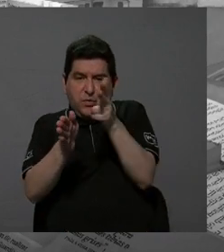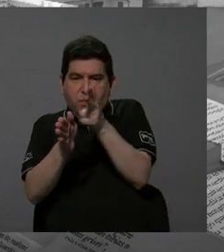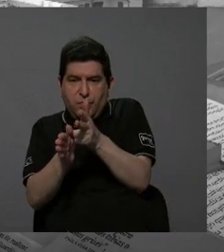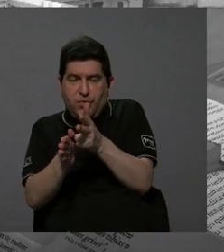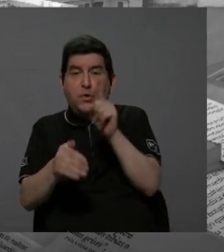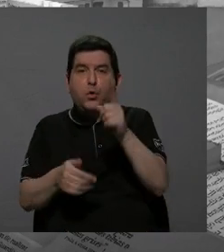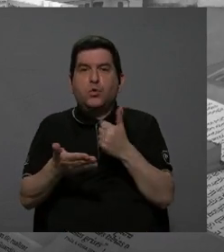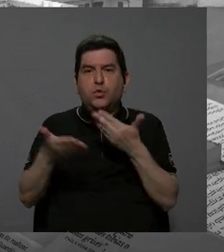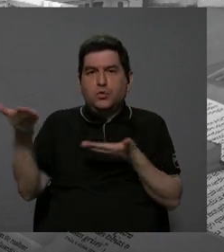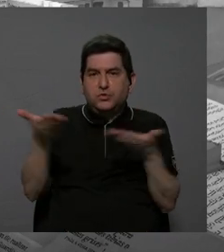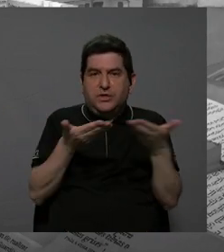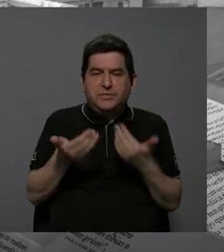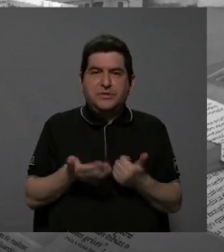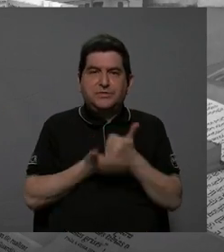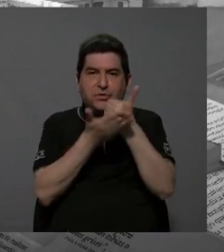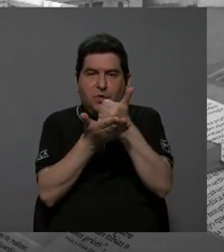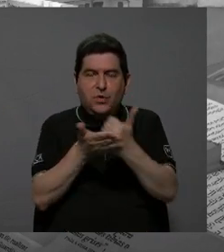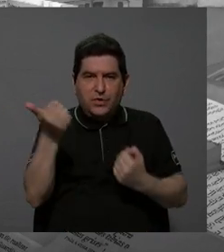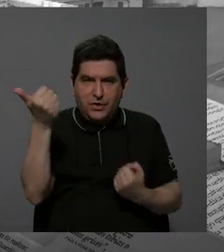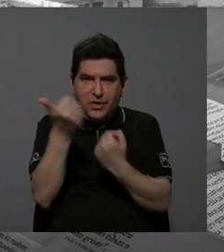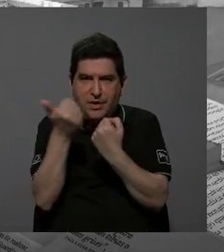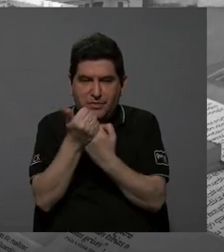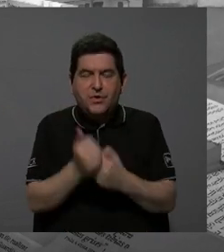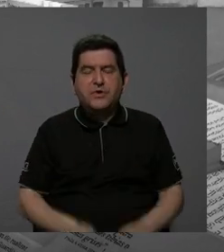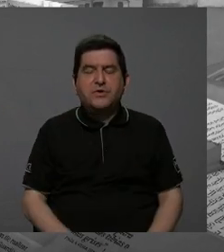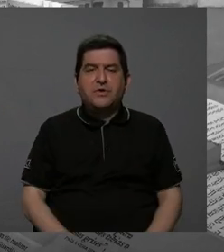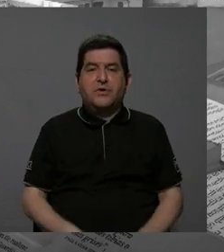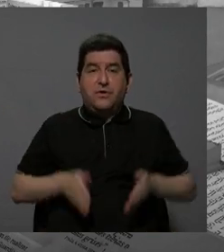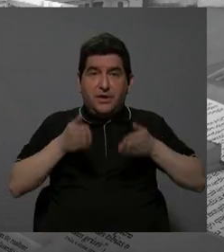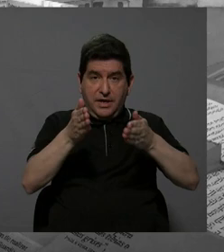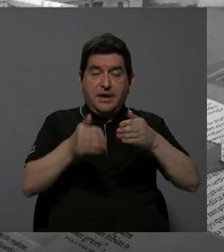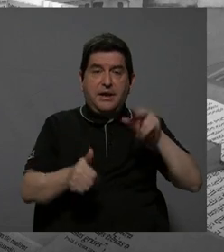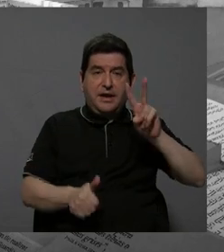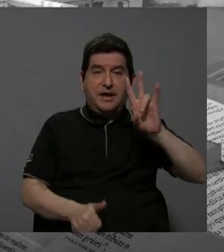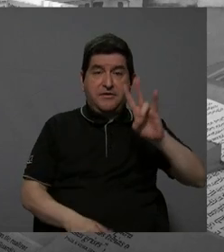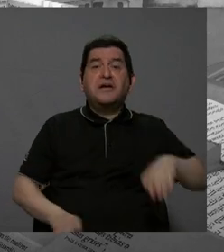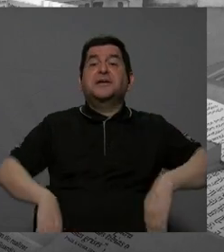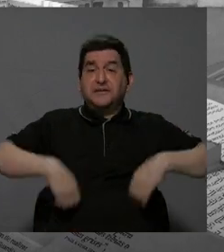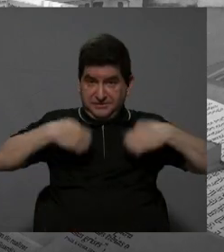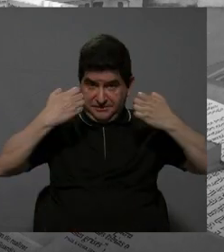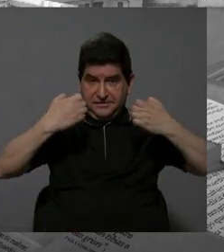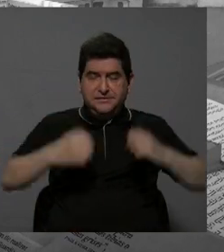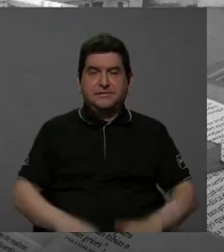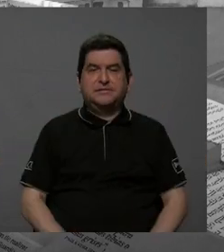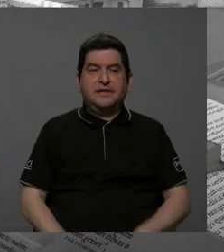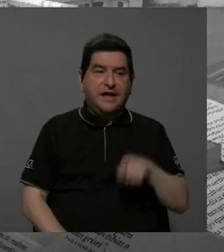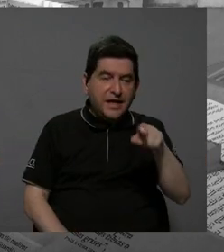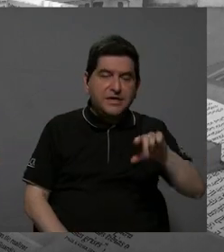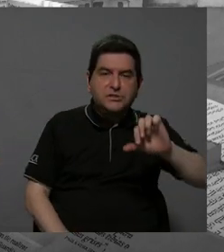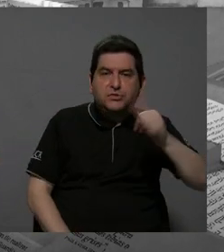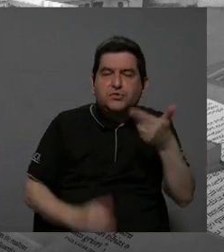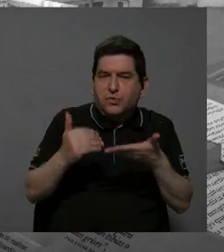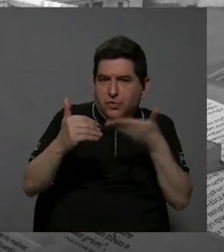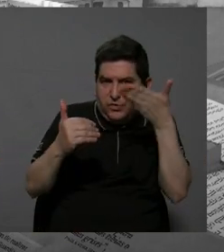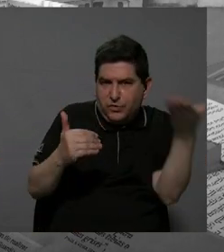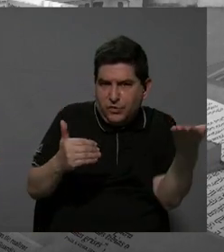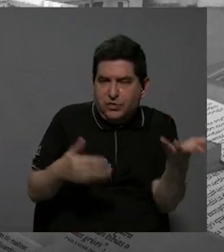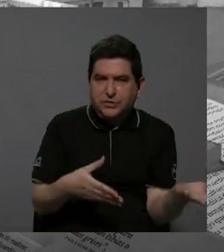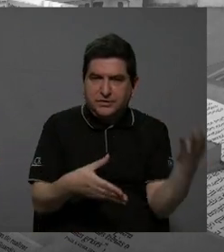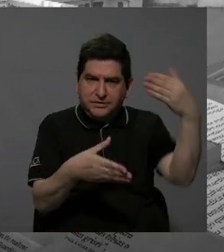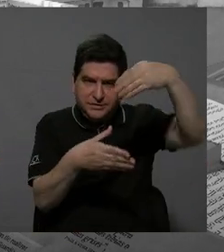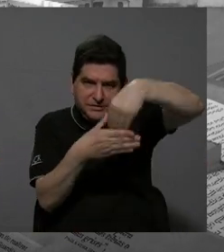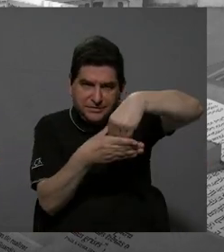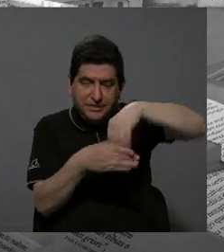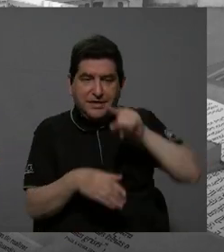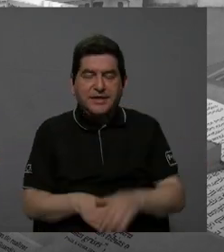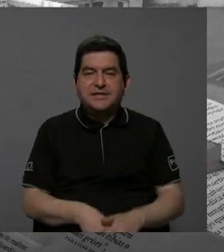servicio de ayuda y de apoyo. En la 27 se da ese servicio. Todo eso y otros elementos más están incluidos